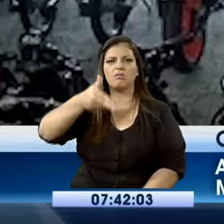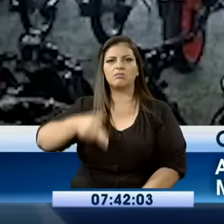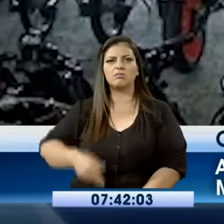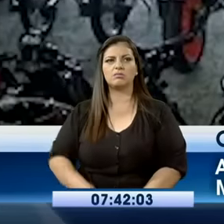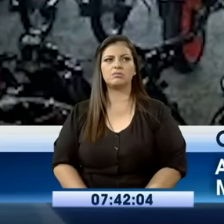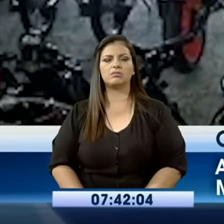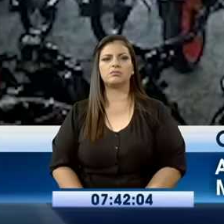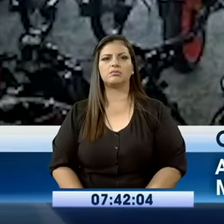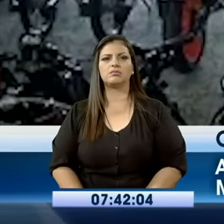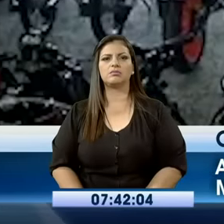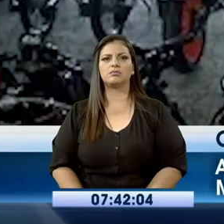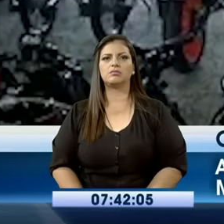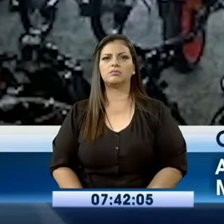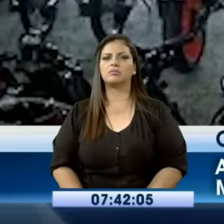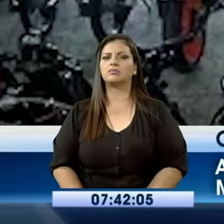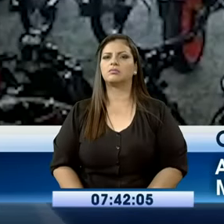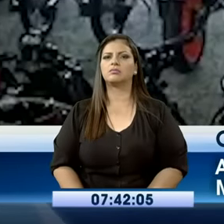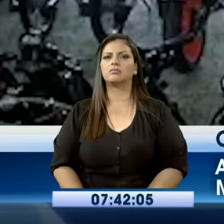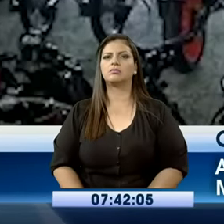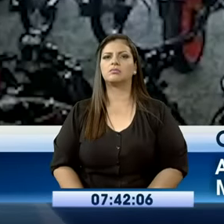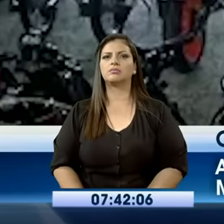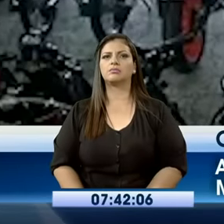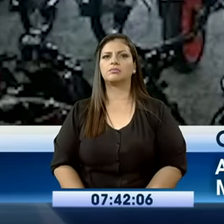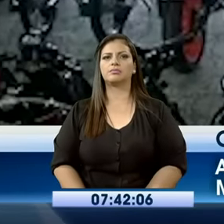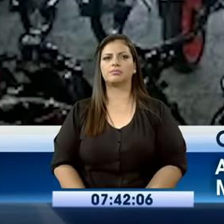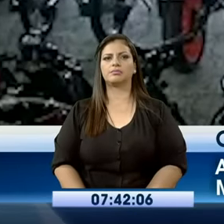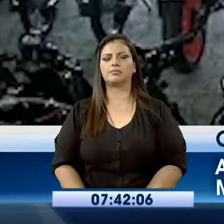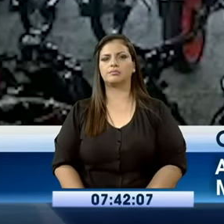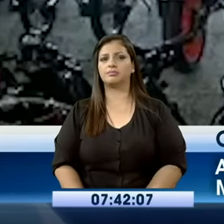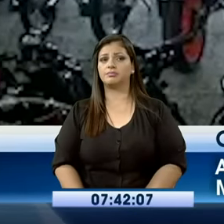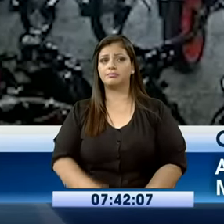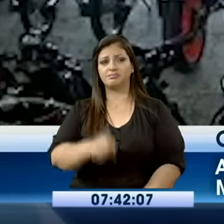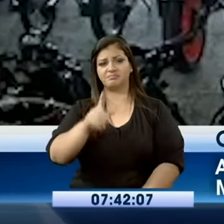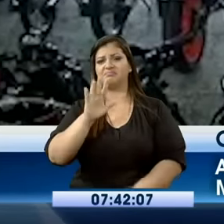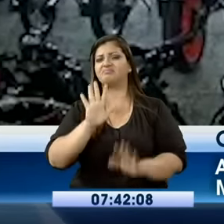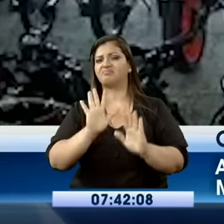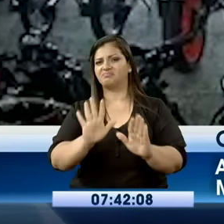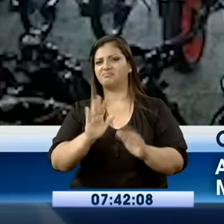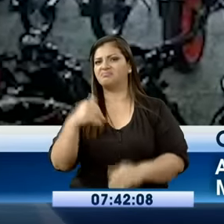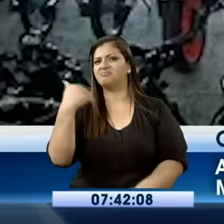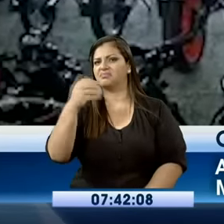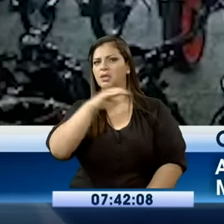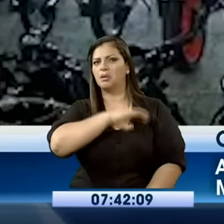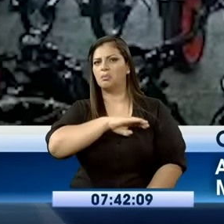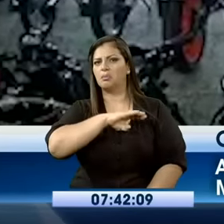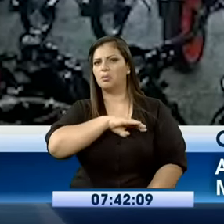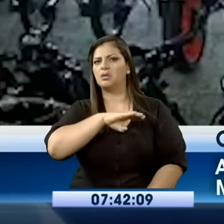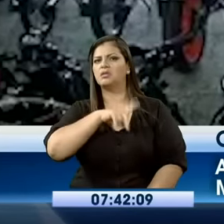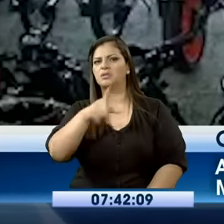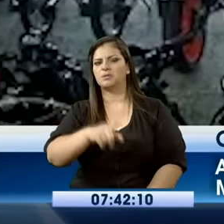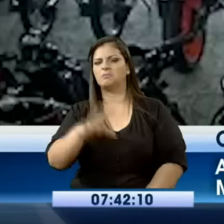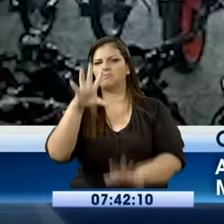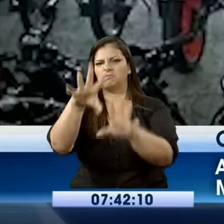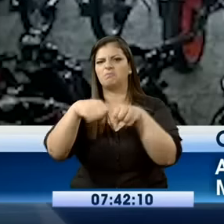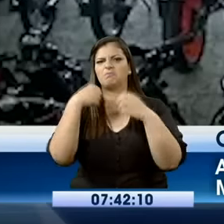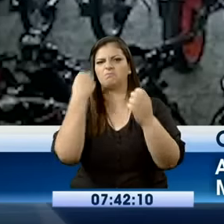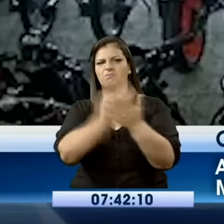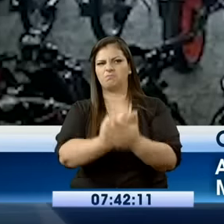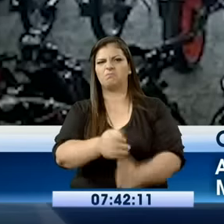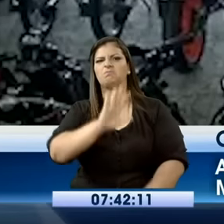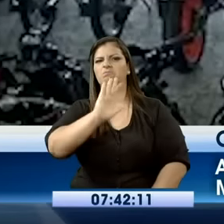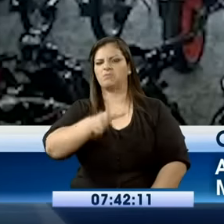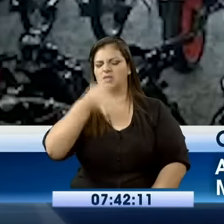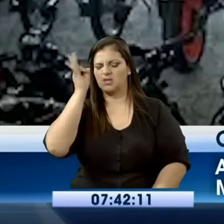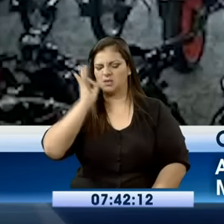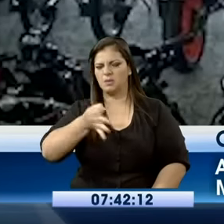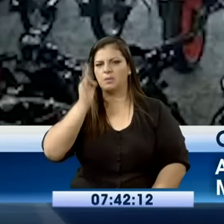Ahí está Arnold Sauces 9. Igual te va a coger la policía, porque el video es muy decidor. Con casco y todo vas a marchar. Ahí van los otros dos,